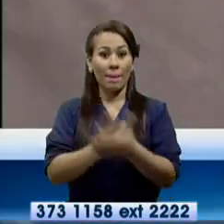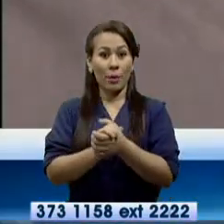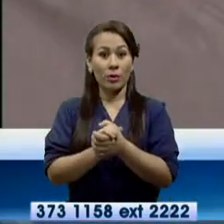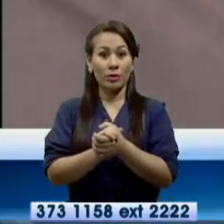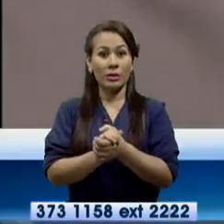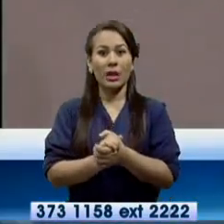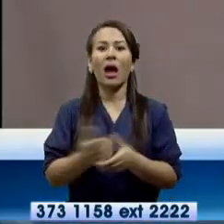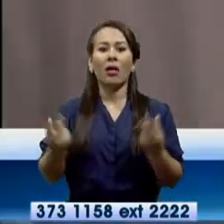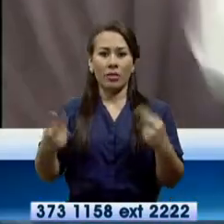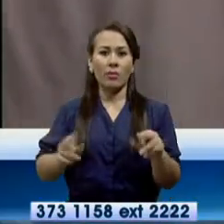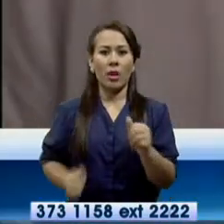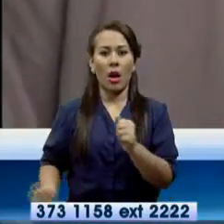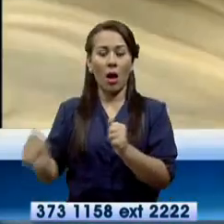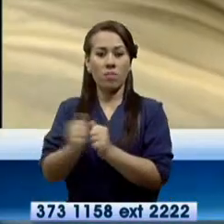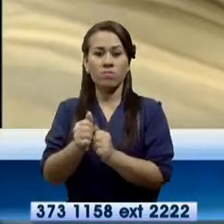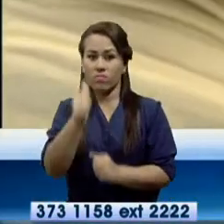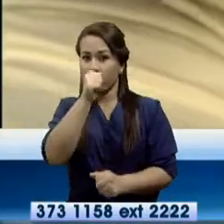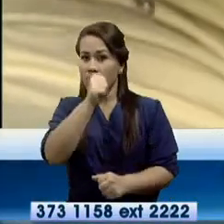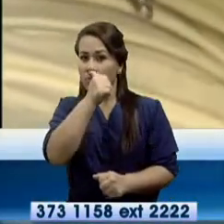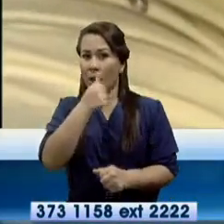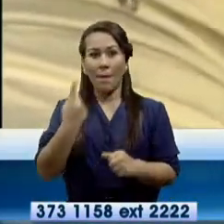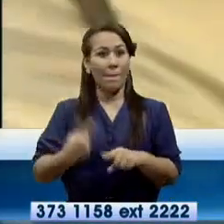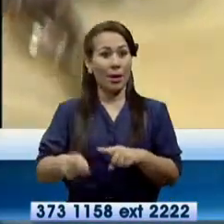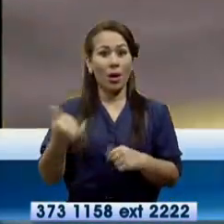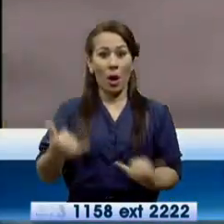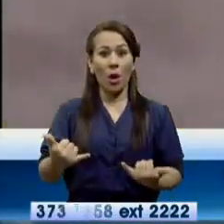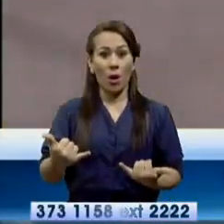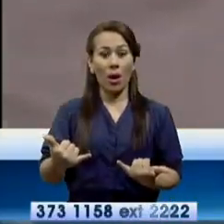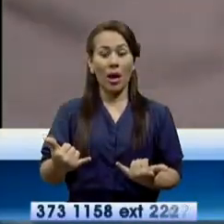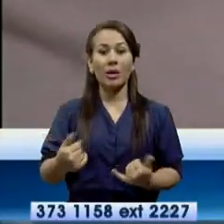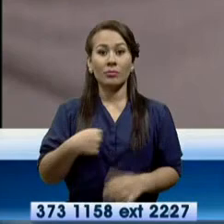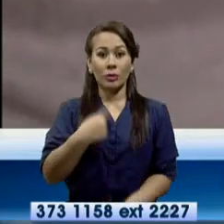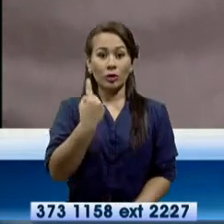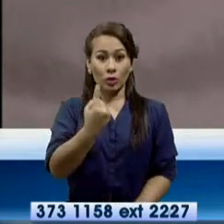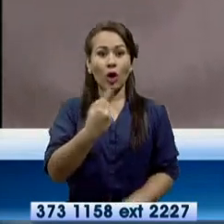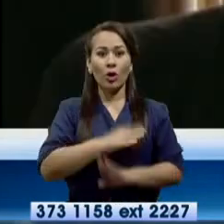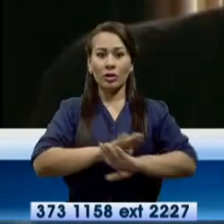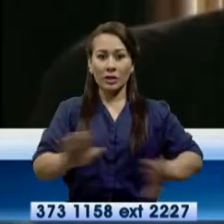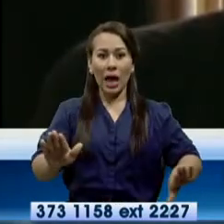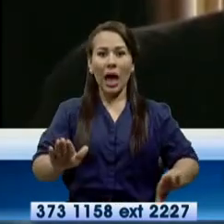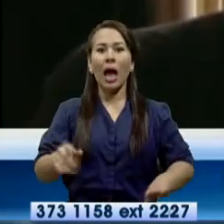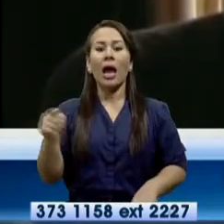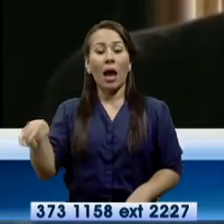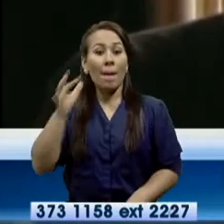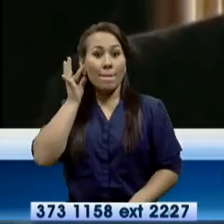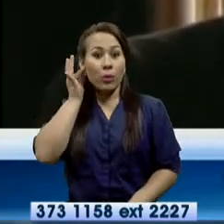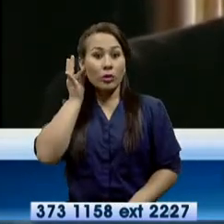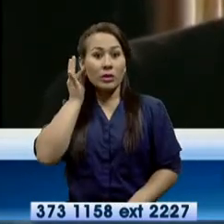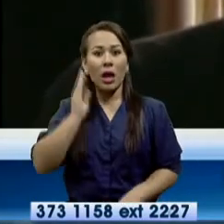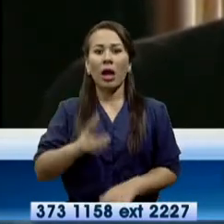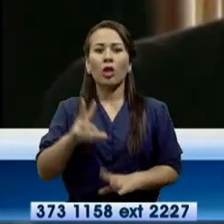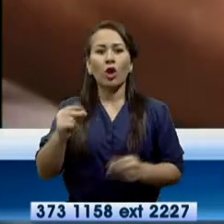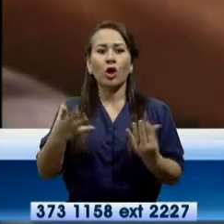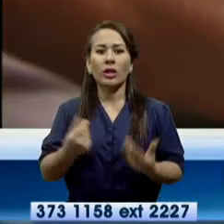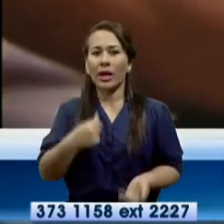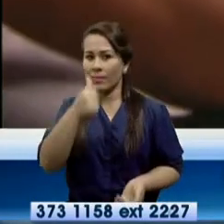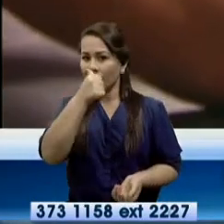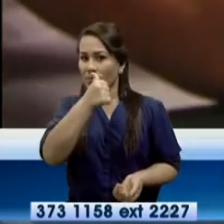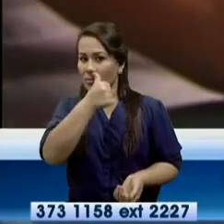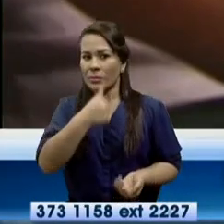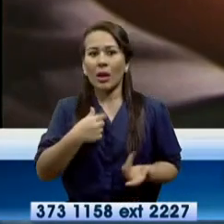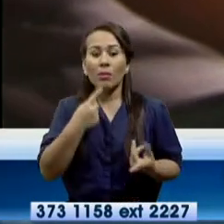hasta sus vicios. Pero ahora ella no puede levantarse. Está hundida y quiere recuperar a la que fue su